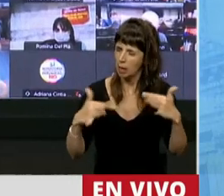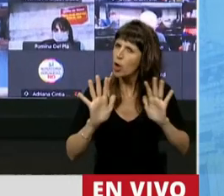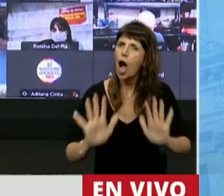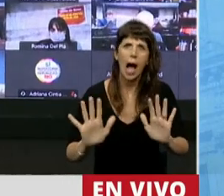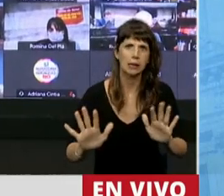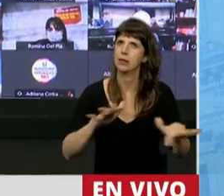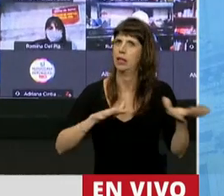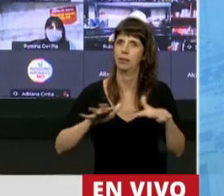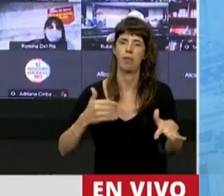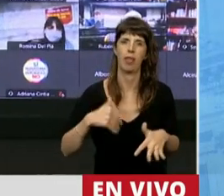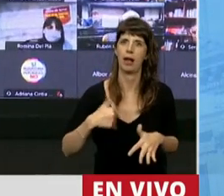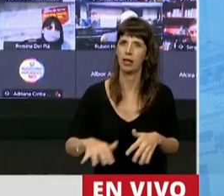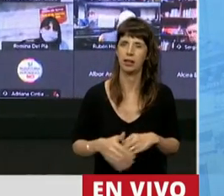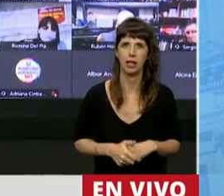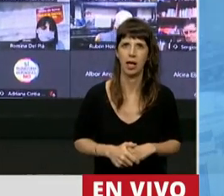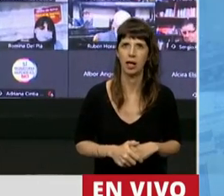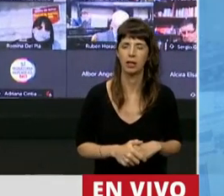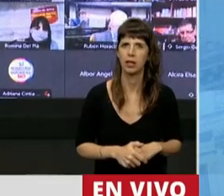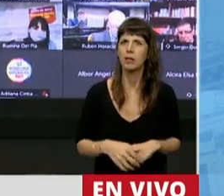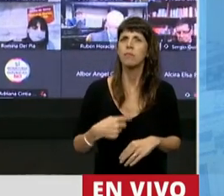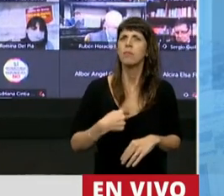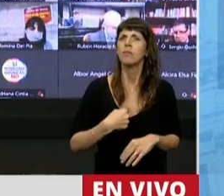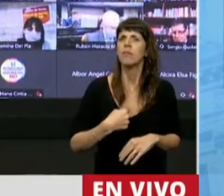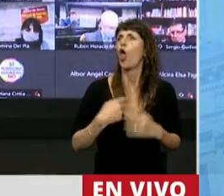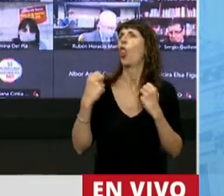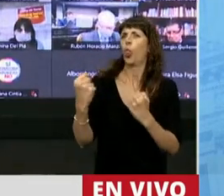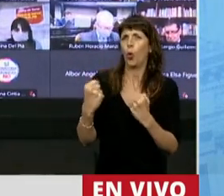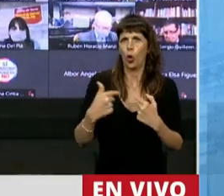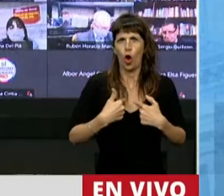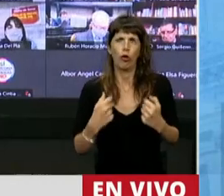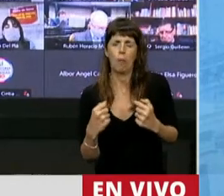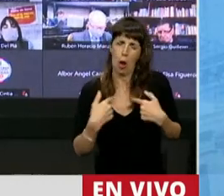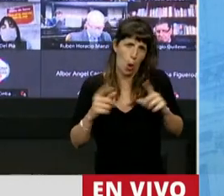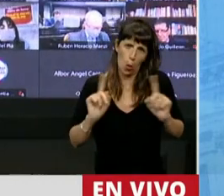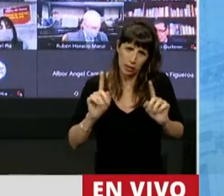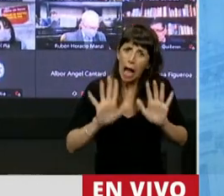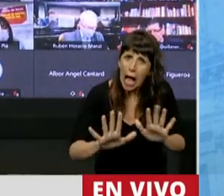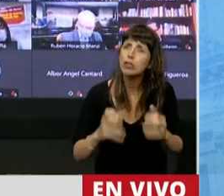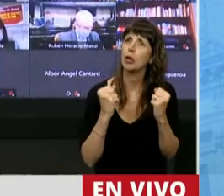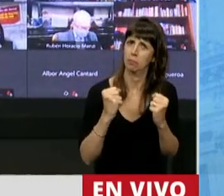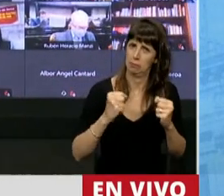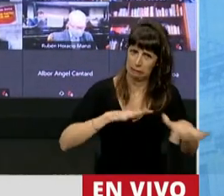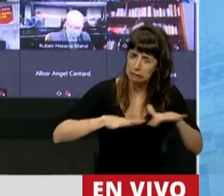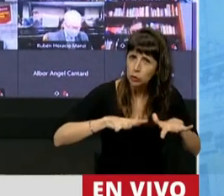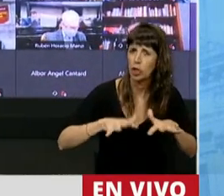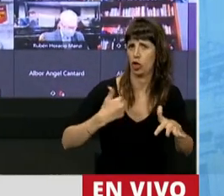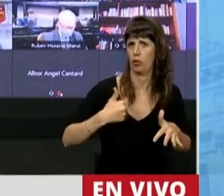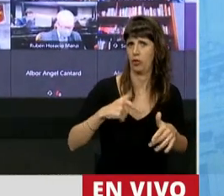está pasando en la Argentina. Yo no soy duro, dura es la realidad. Yo no me estoy